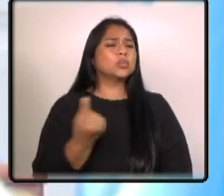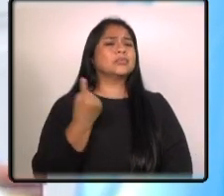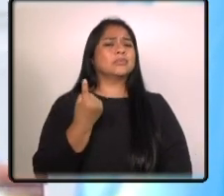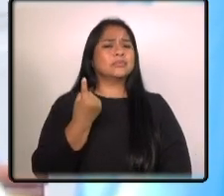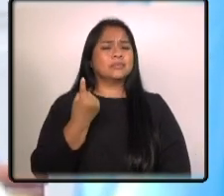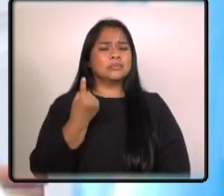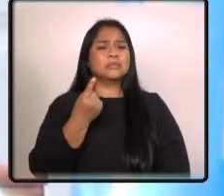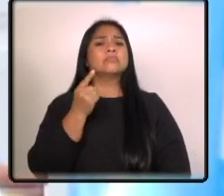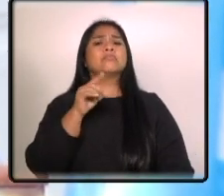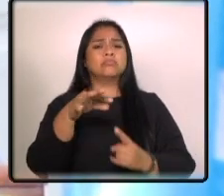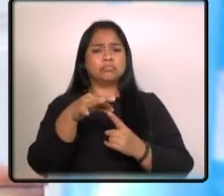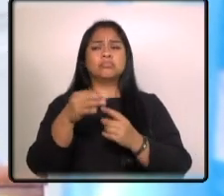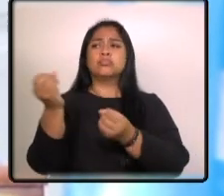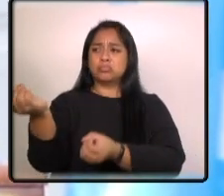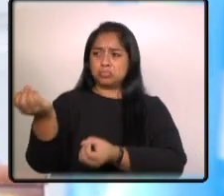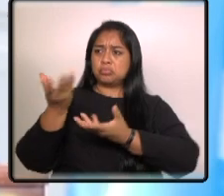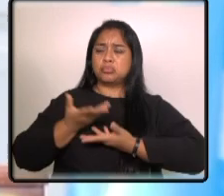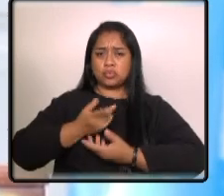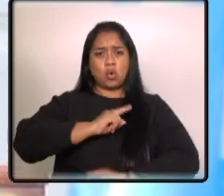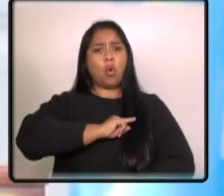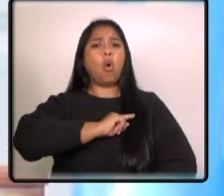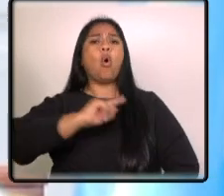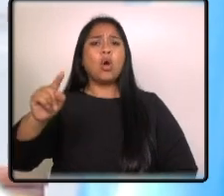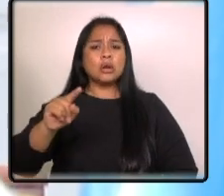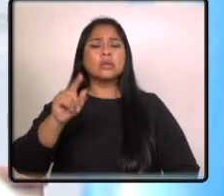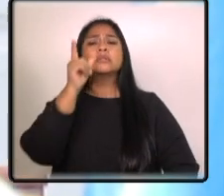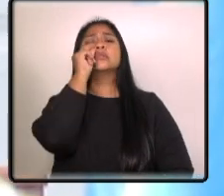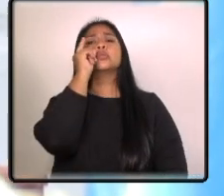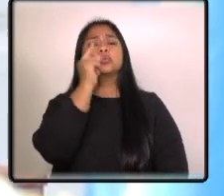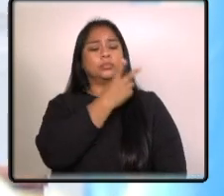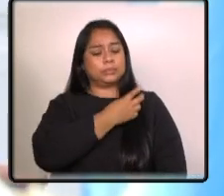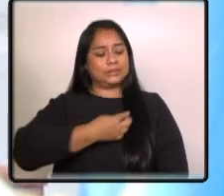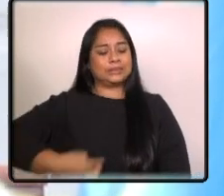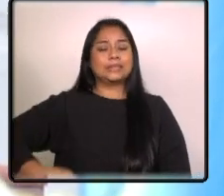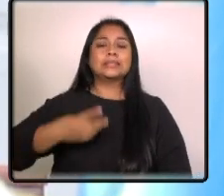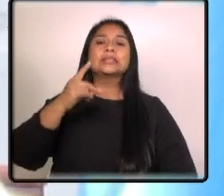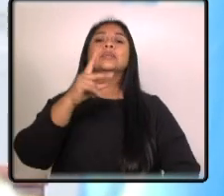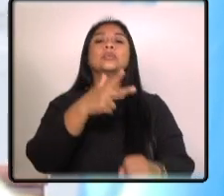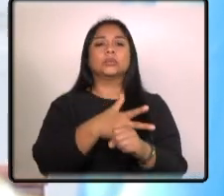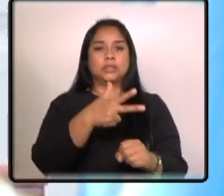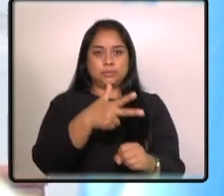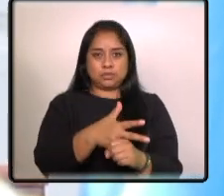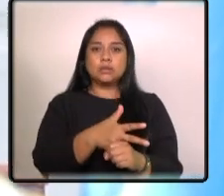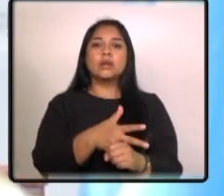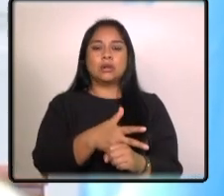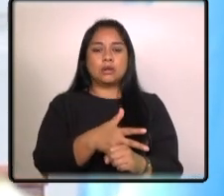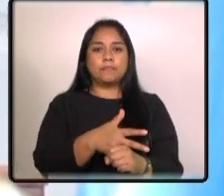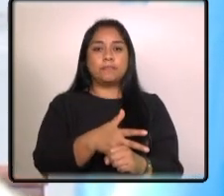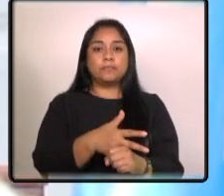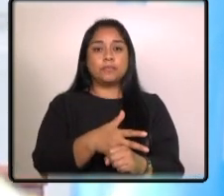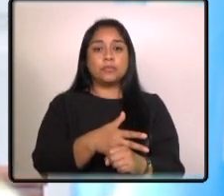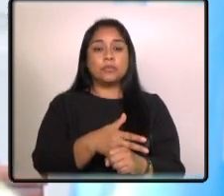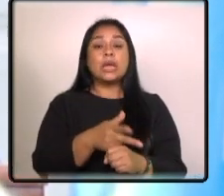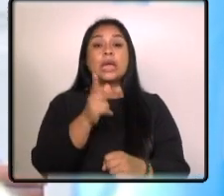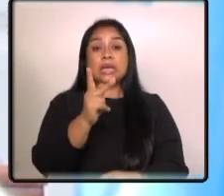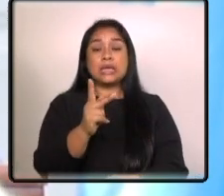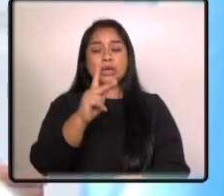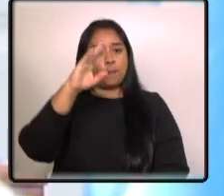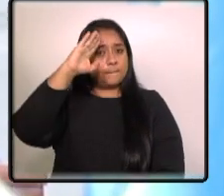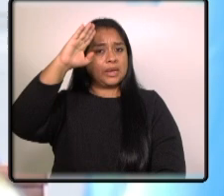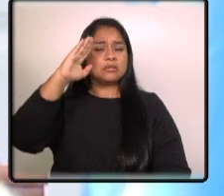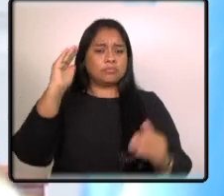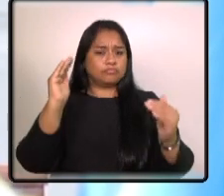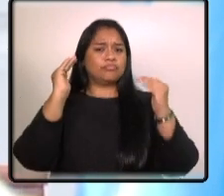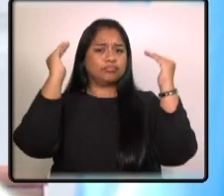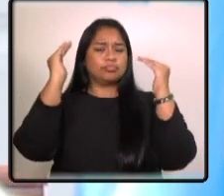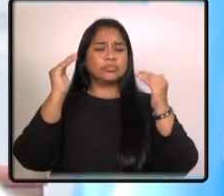recibo y cumplo órdenes del señor presidente constitucional de la república de guatemala y comandante